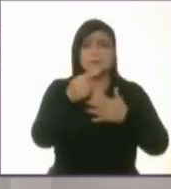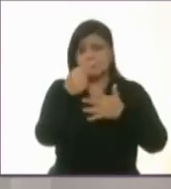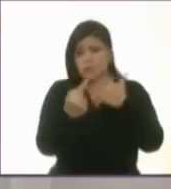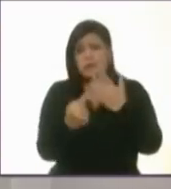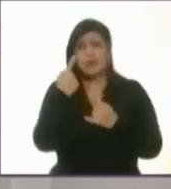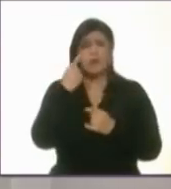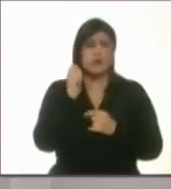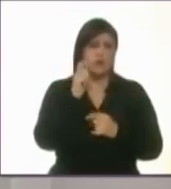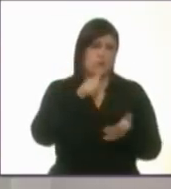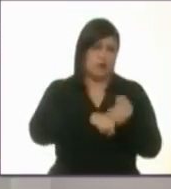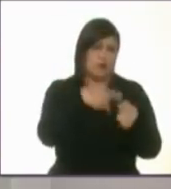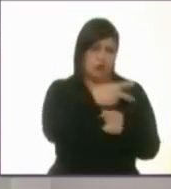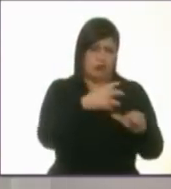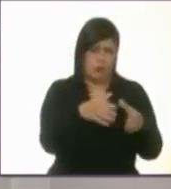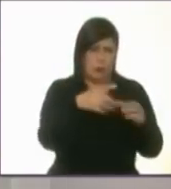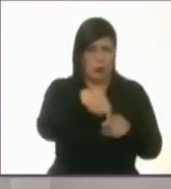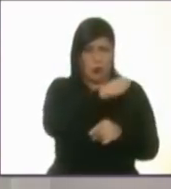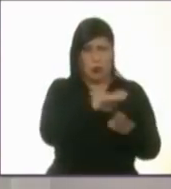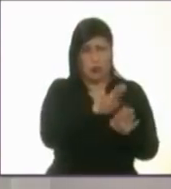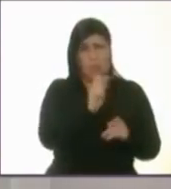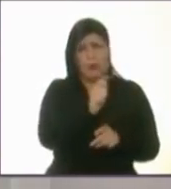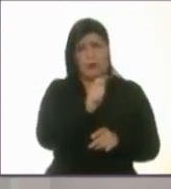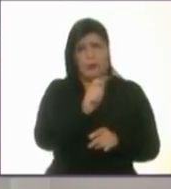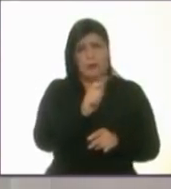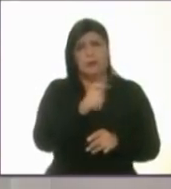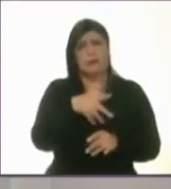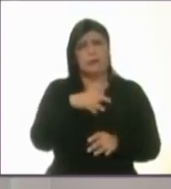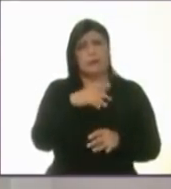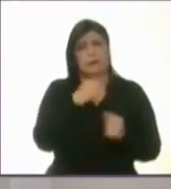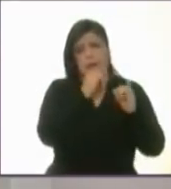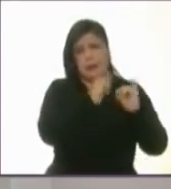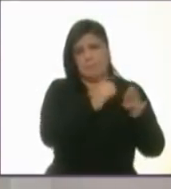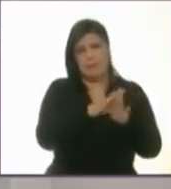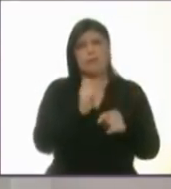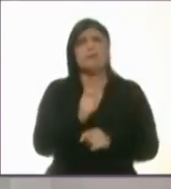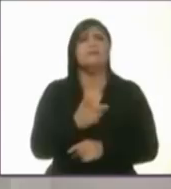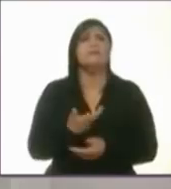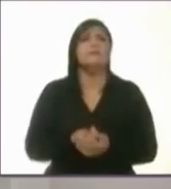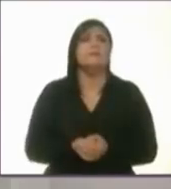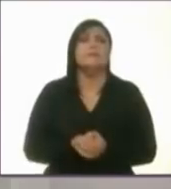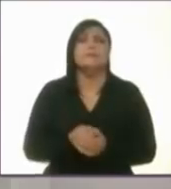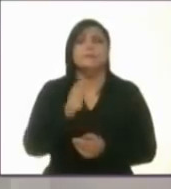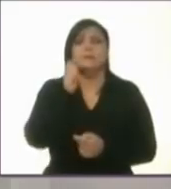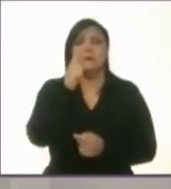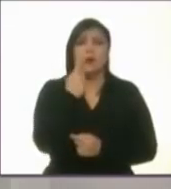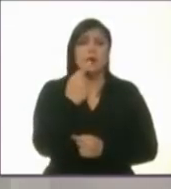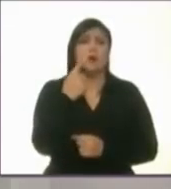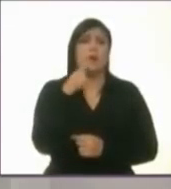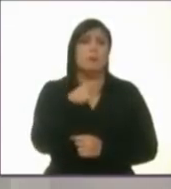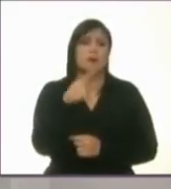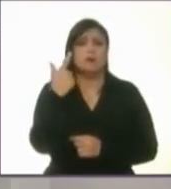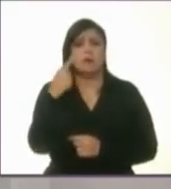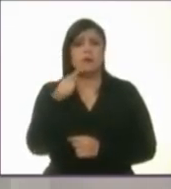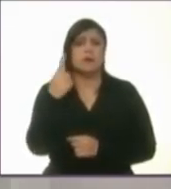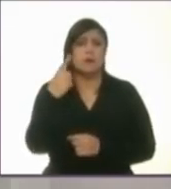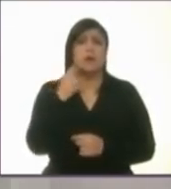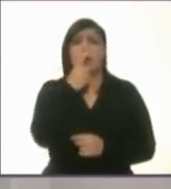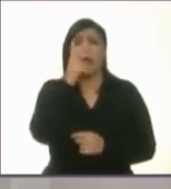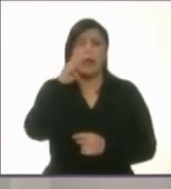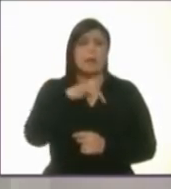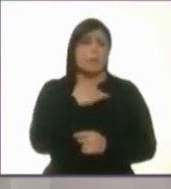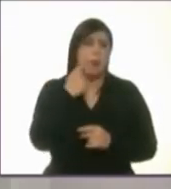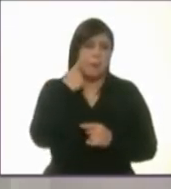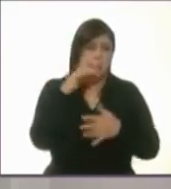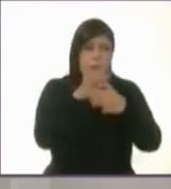en su propia plataforma. En el punto 1.7.1 hablan de crear un sistema de